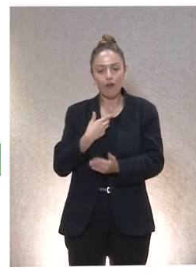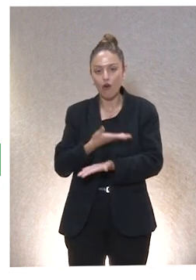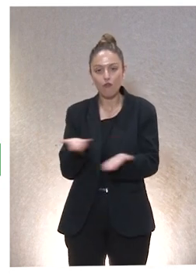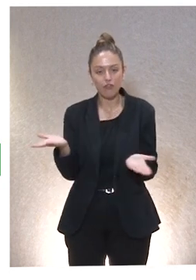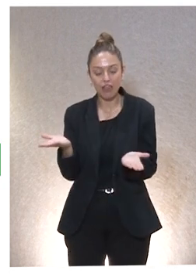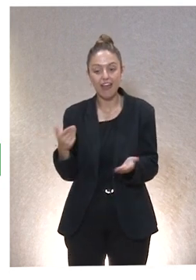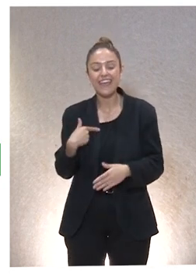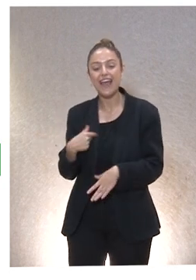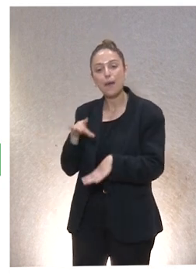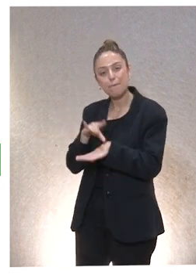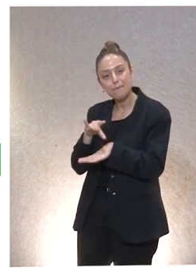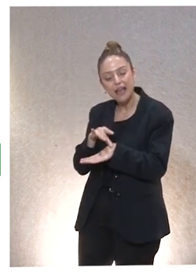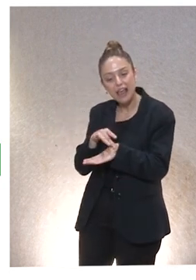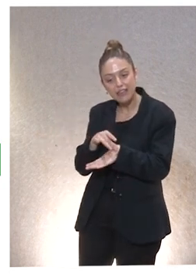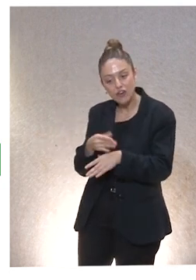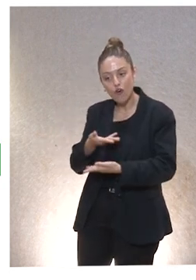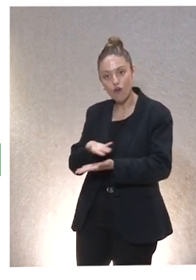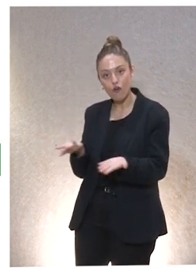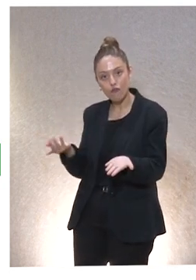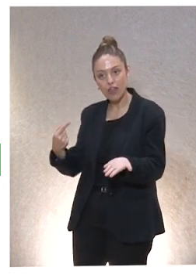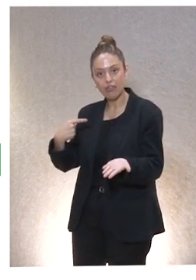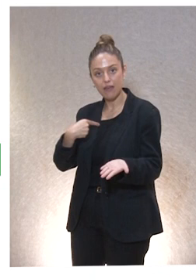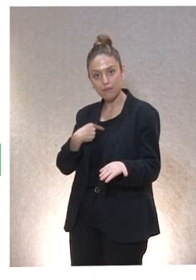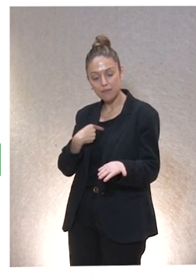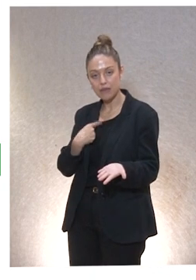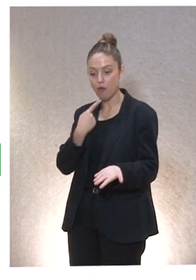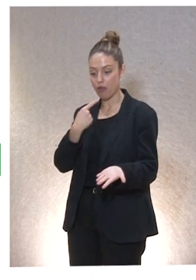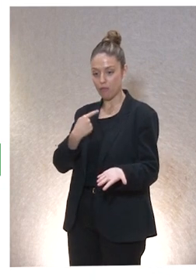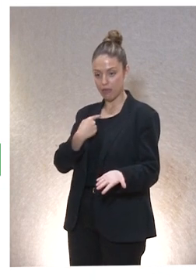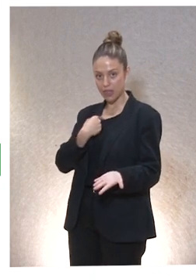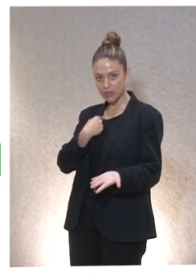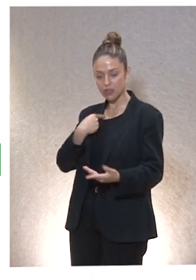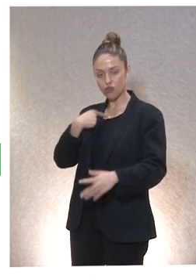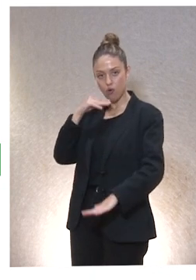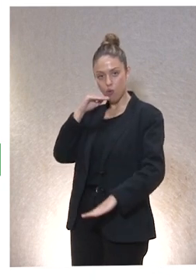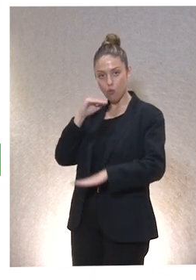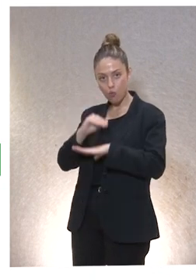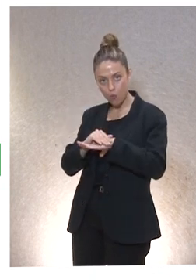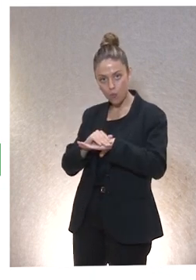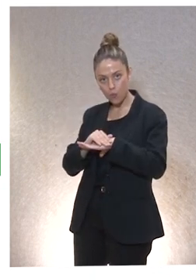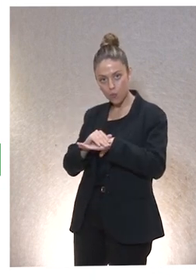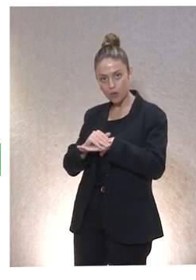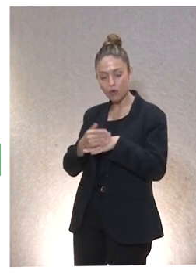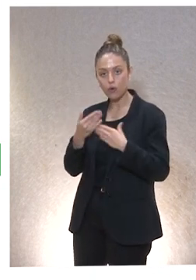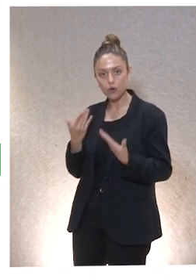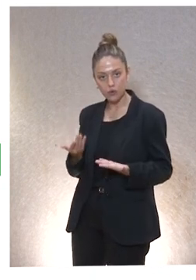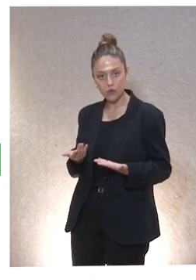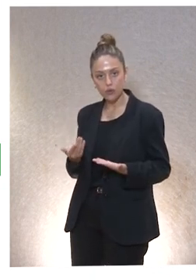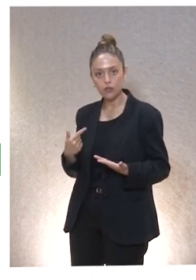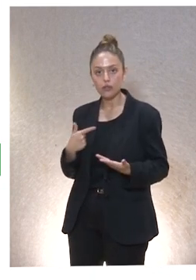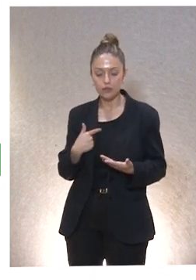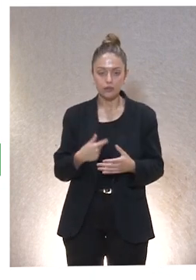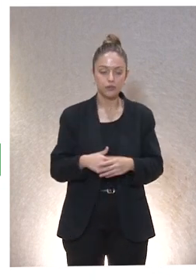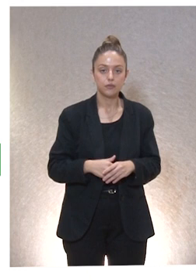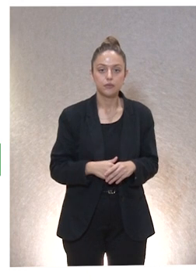médico confía en mí, en que acogeré lo que me dice, en que lo seguiré, en que plantearé mis dudas, mis objeciones,